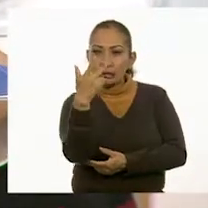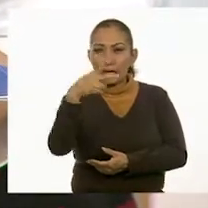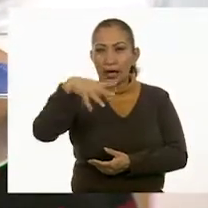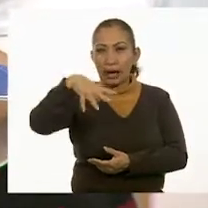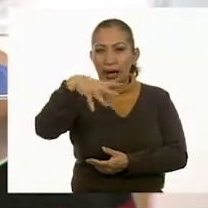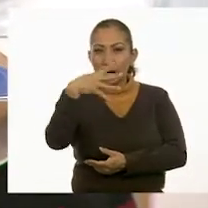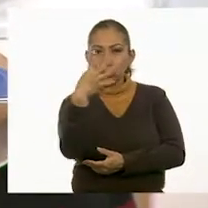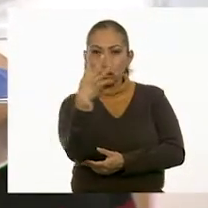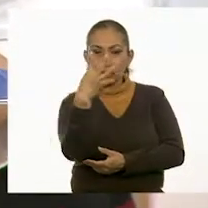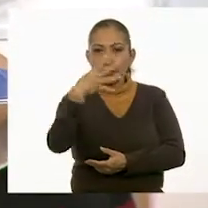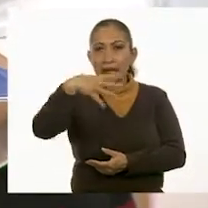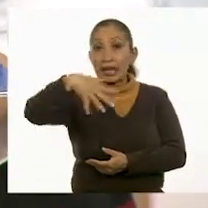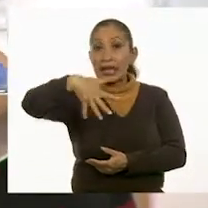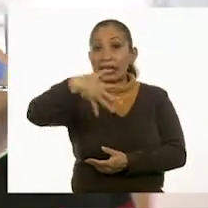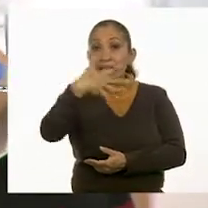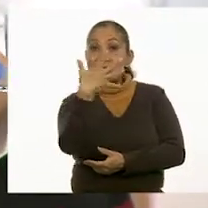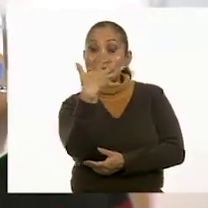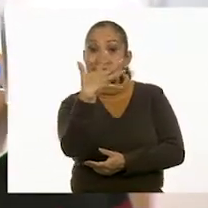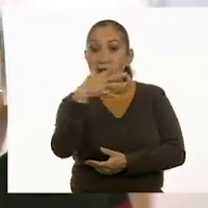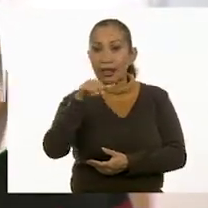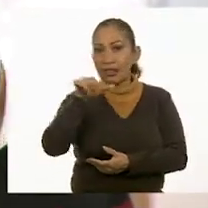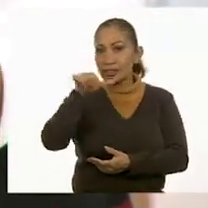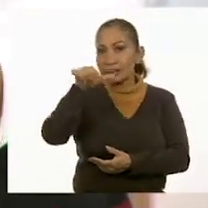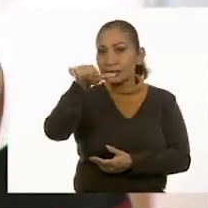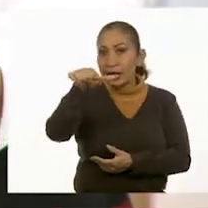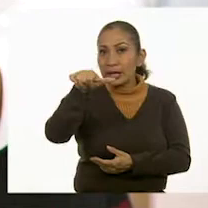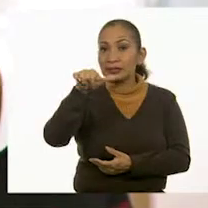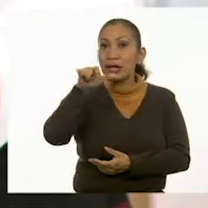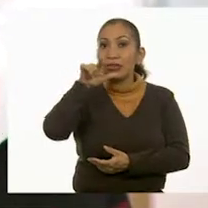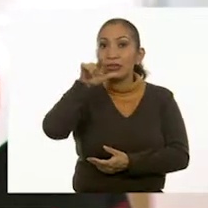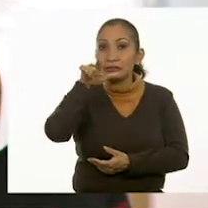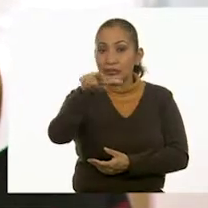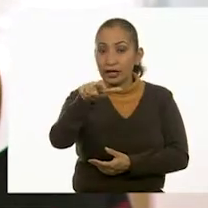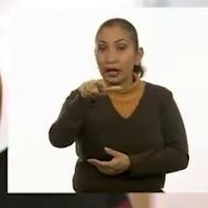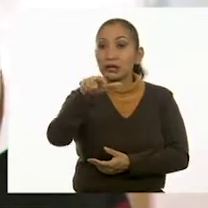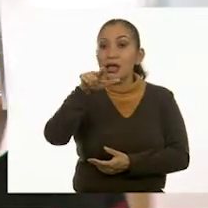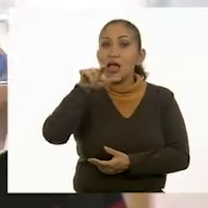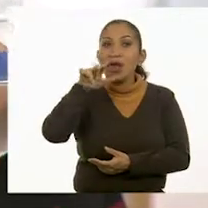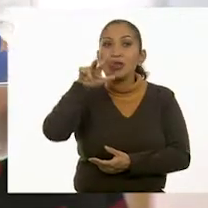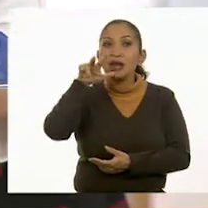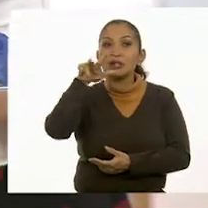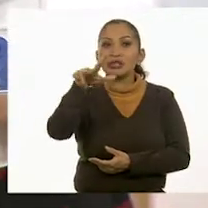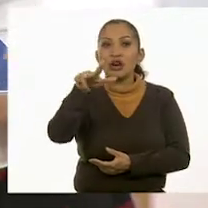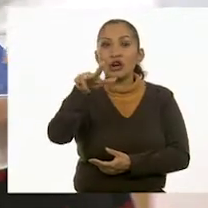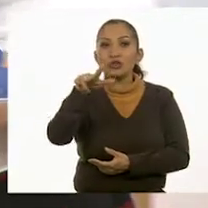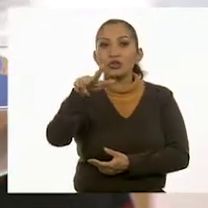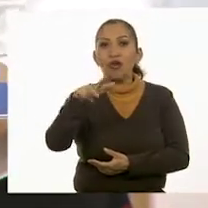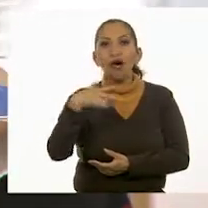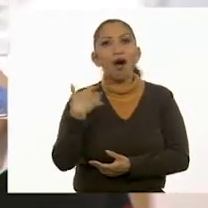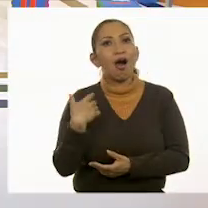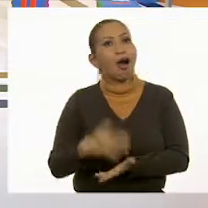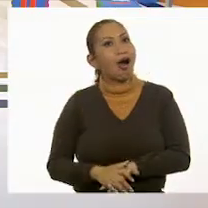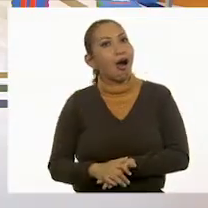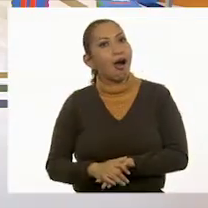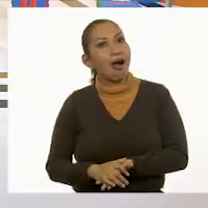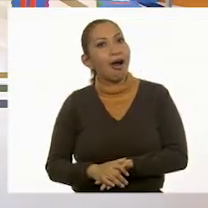13, 14, 15, 16, 17, 18.